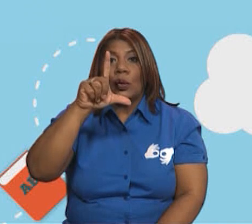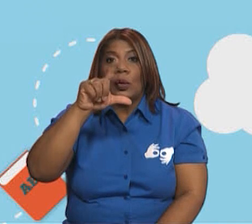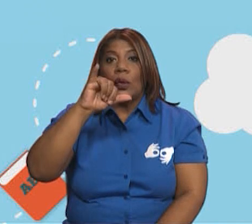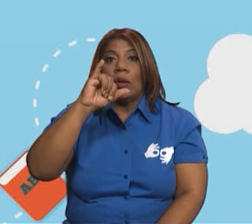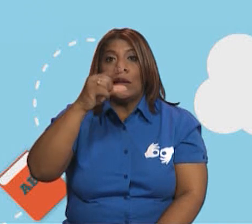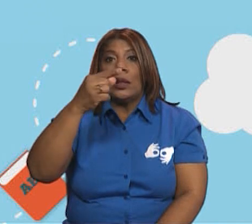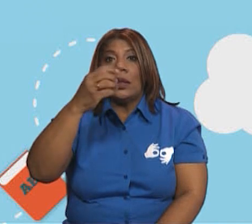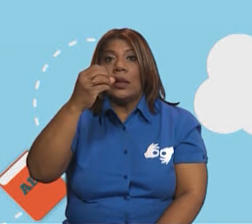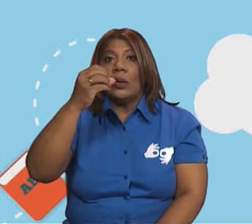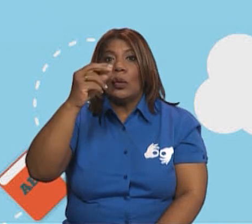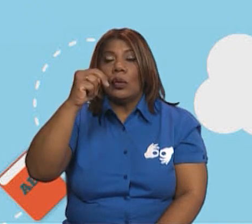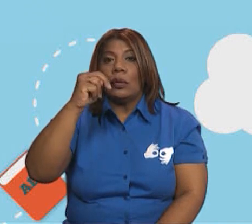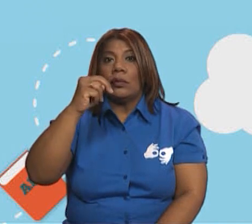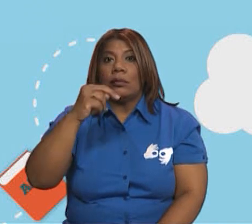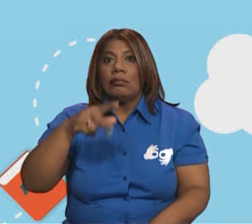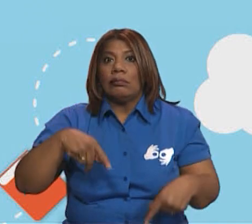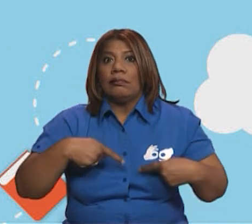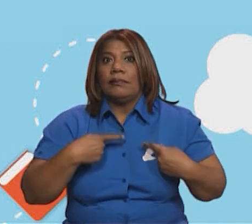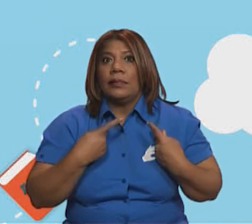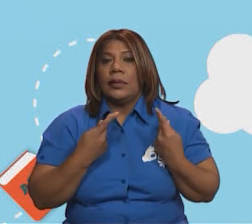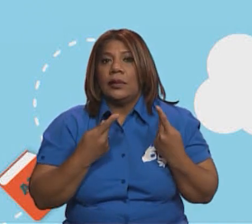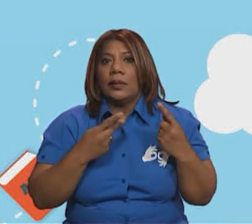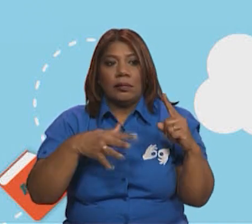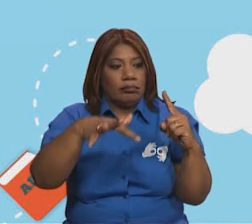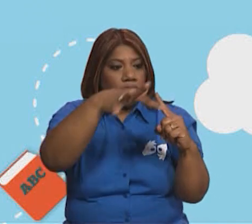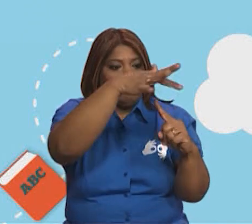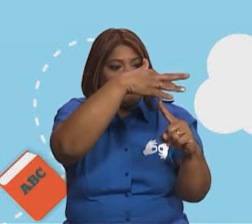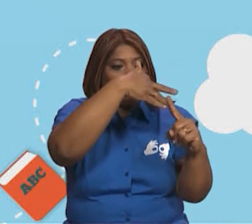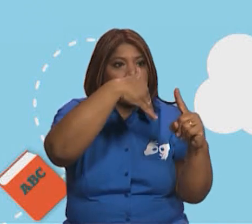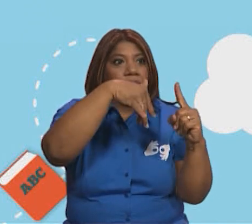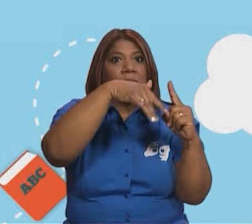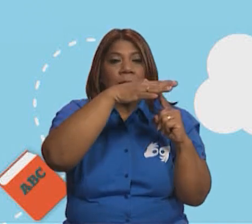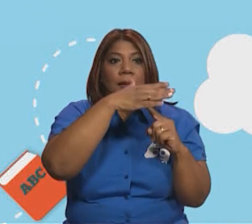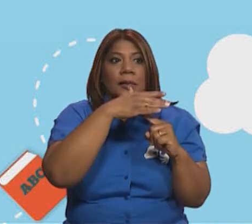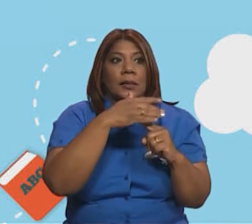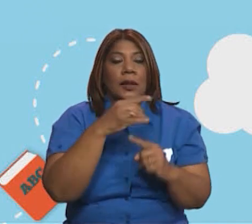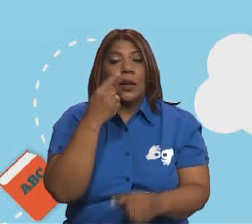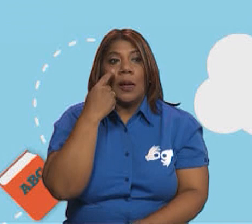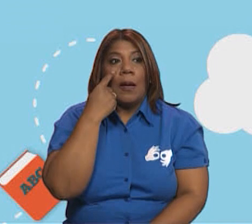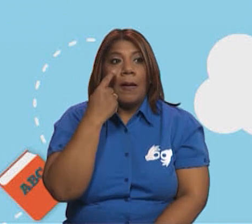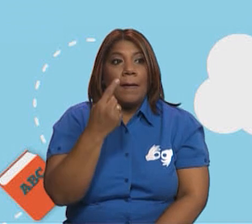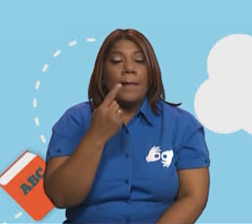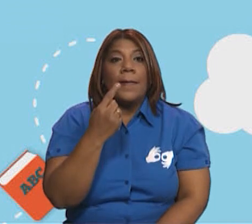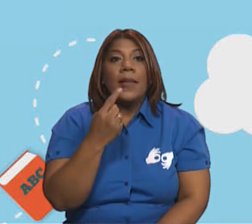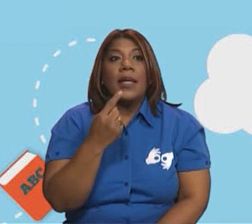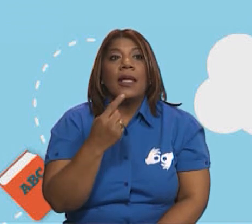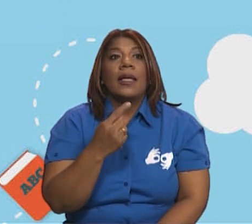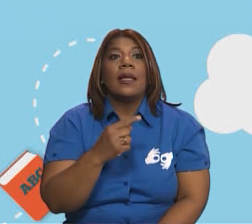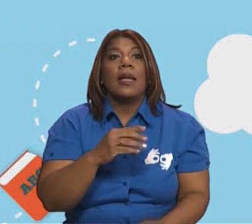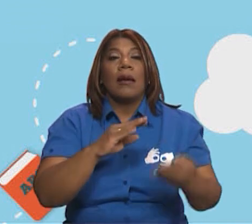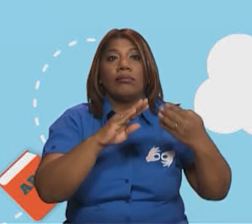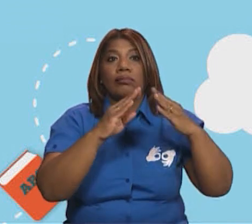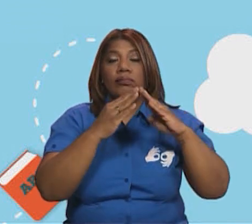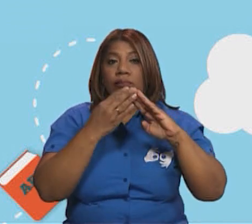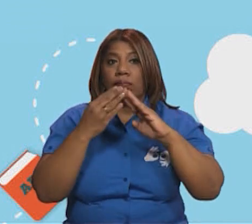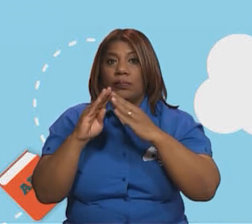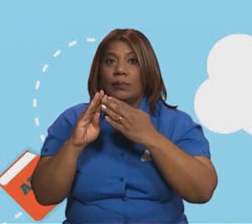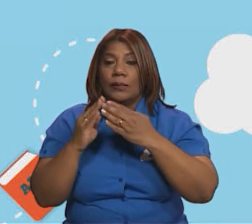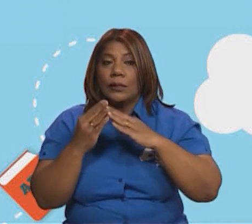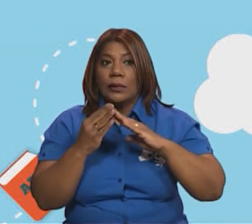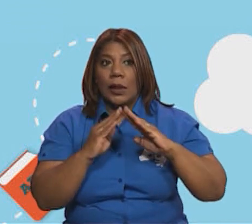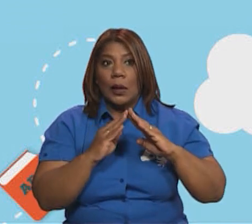nuestro entorno. Por ejemplo, podemos ver en este pequeño barrio que aparece en pantalla algunas